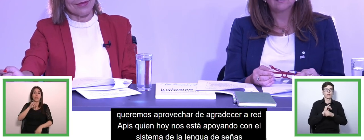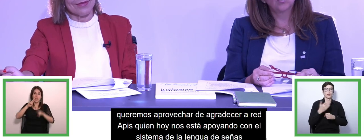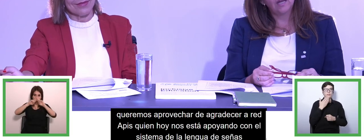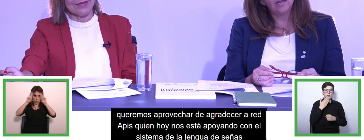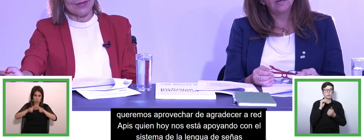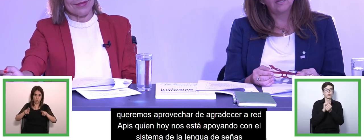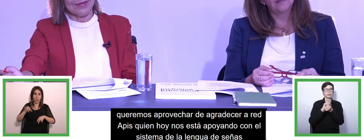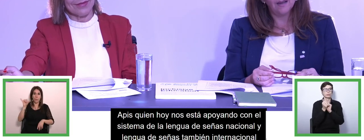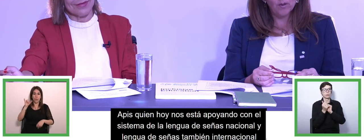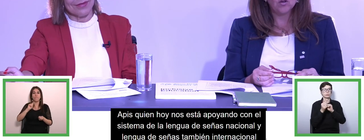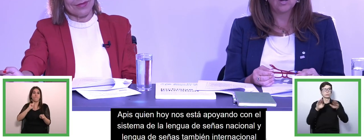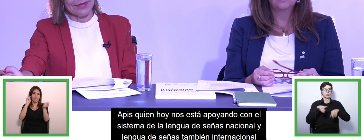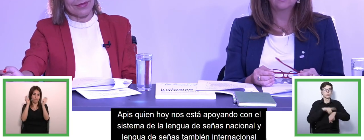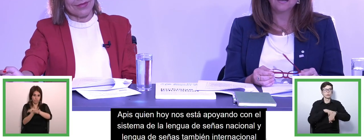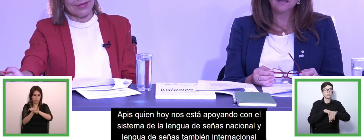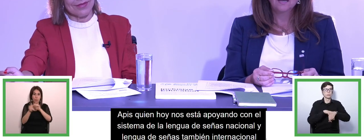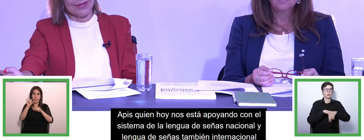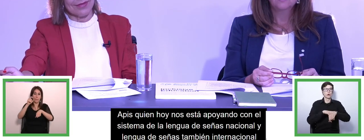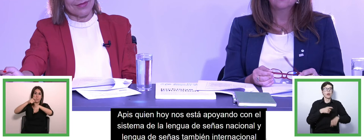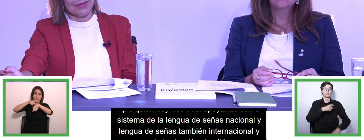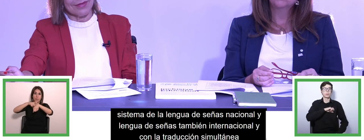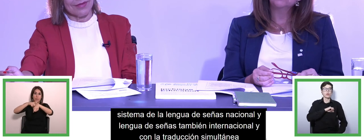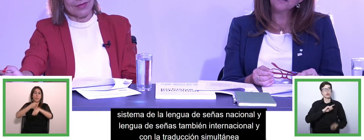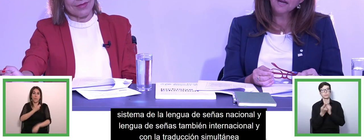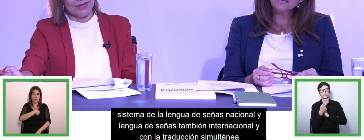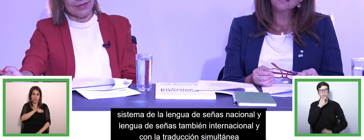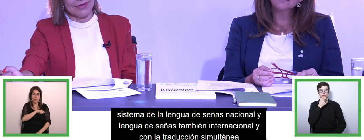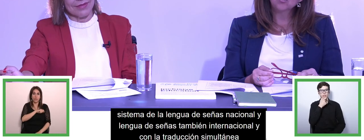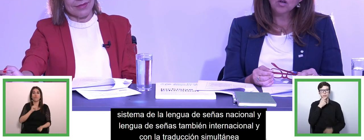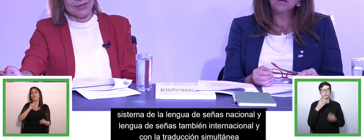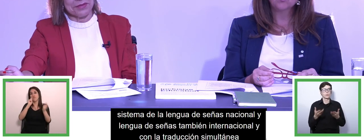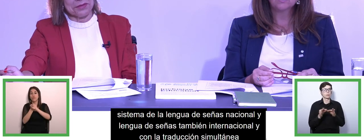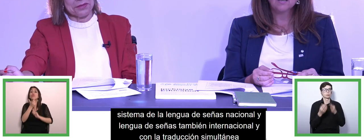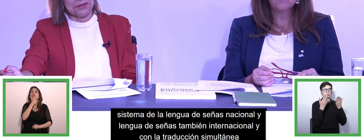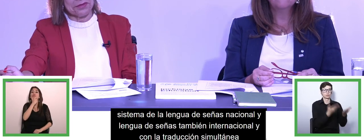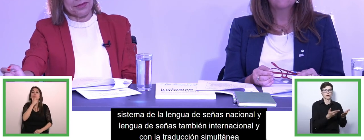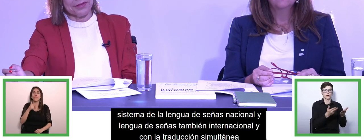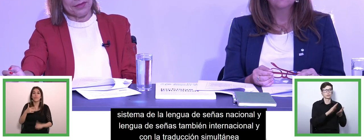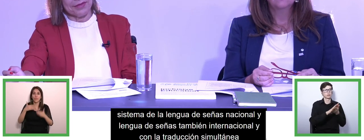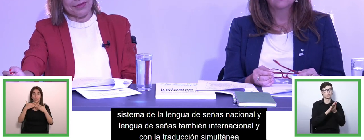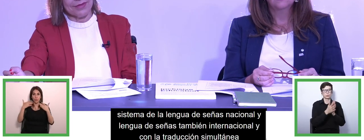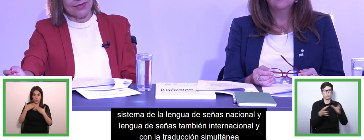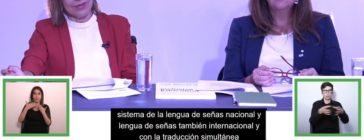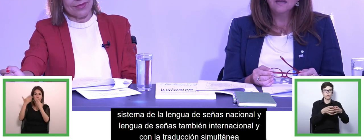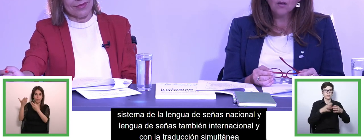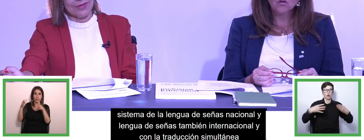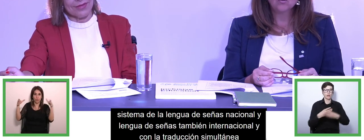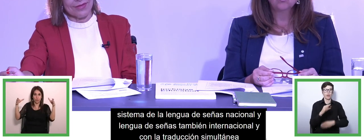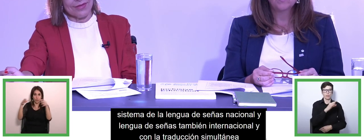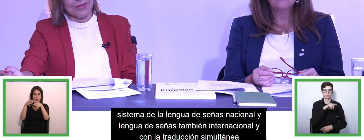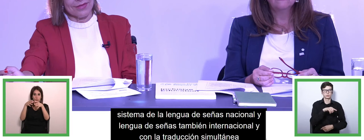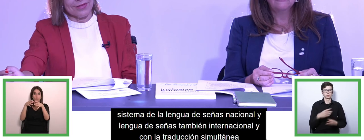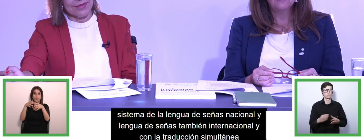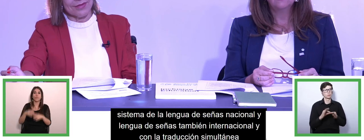simultánea del español al inglés así que muchísimas gracias a todo el equipo de Redapis quienes han liderado